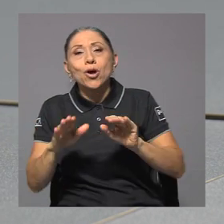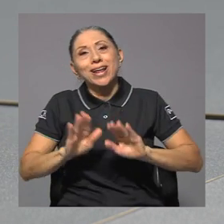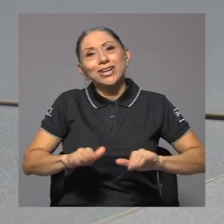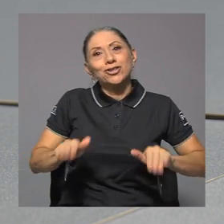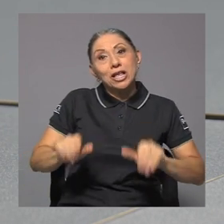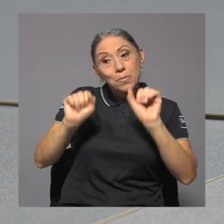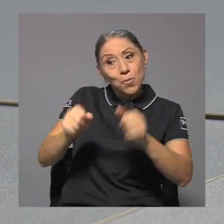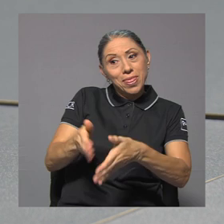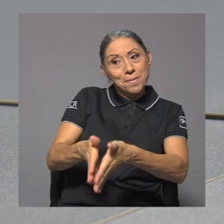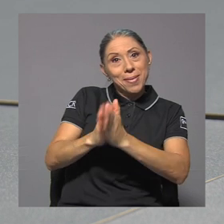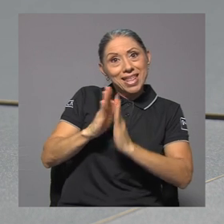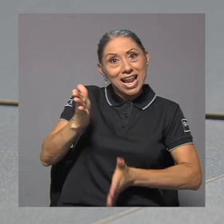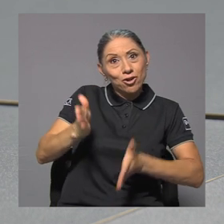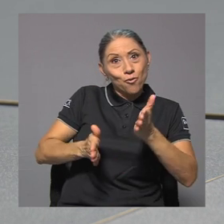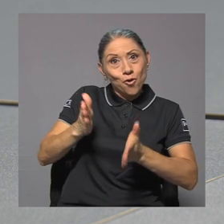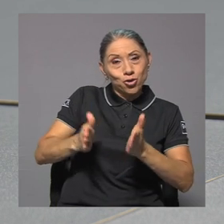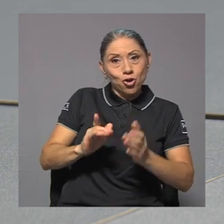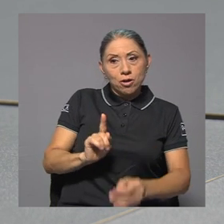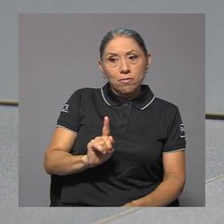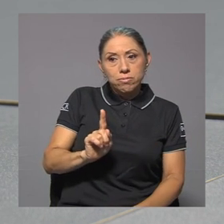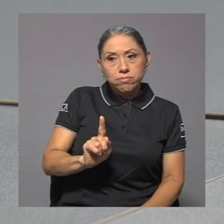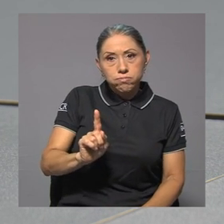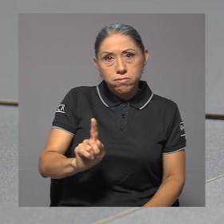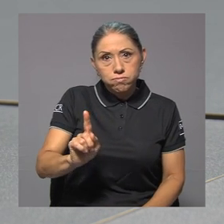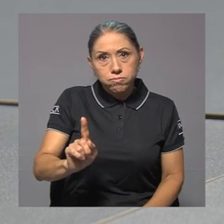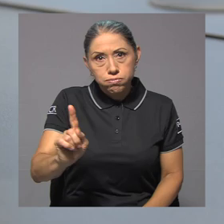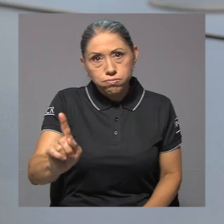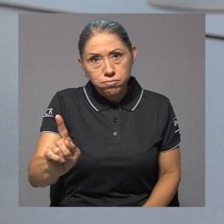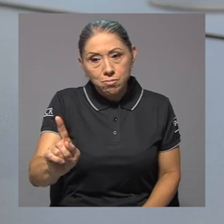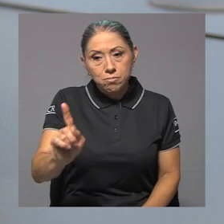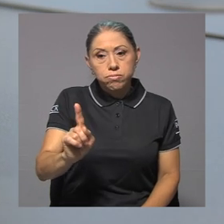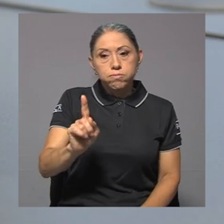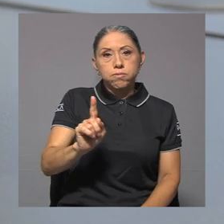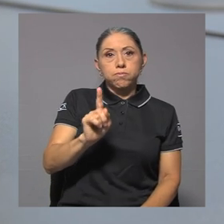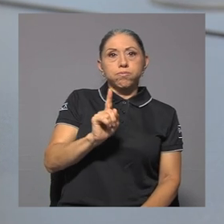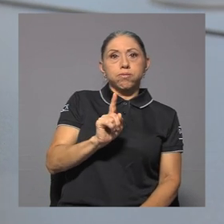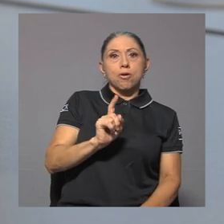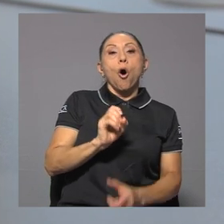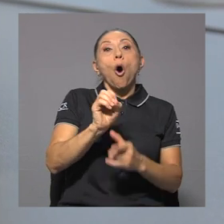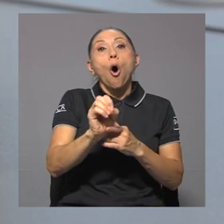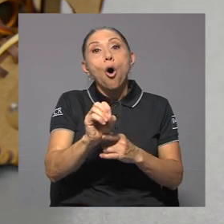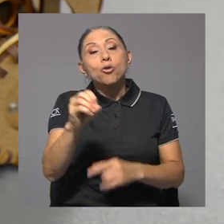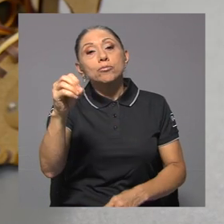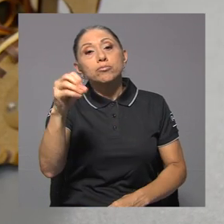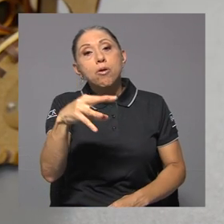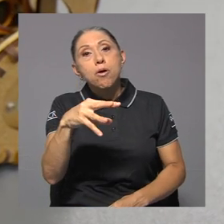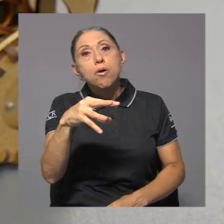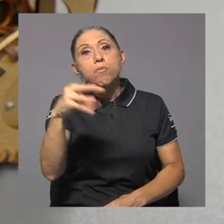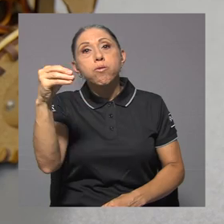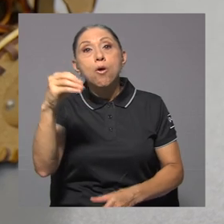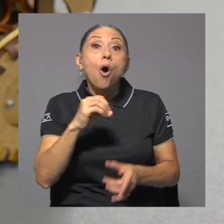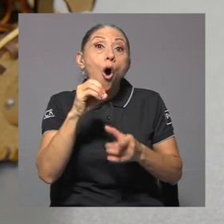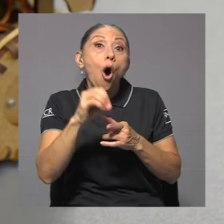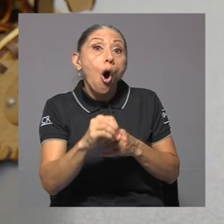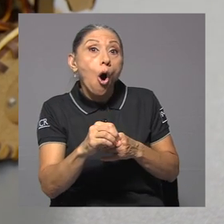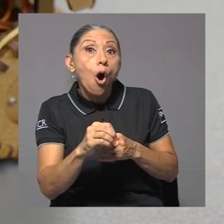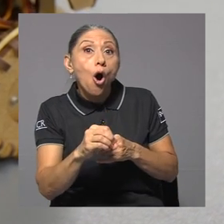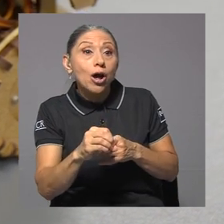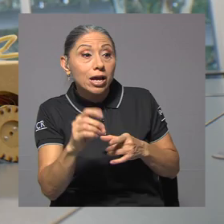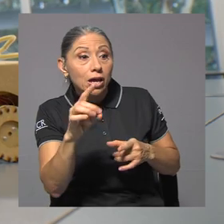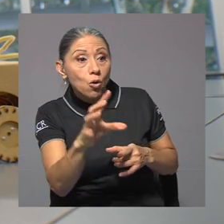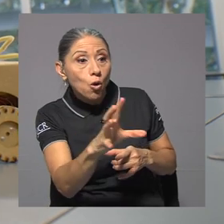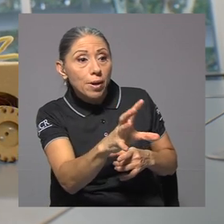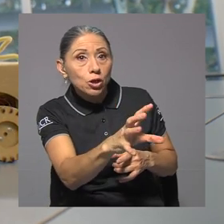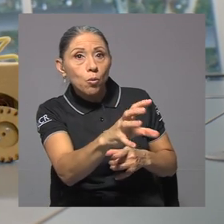los infantes pueden pedirle al robot que avance o retroceda, encienda o apague su luz e incluso que atrape algún objeto.